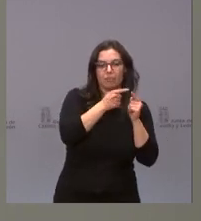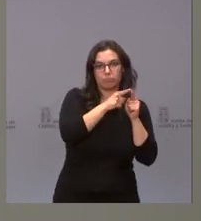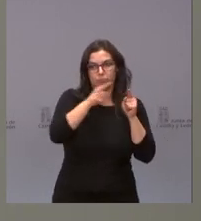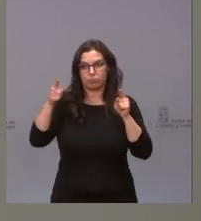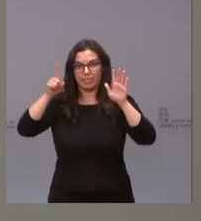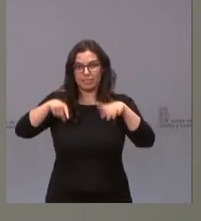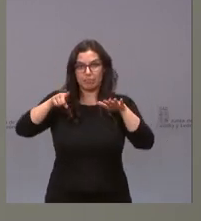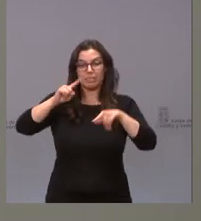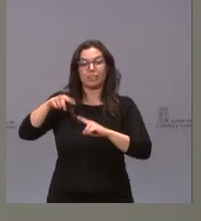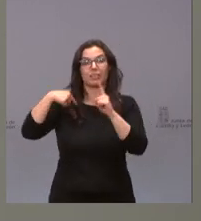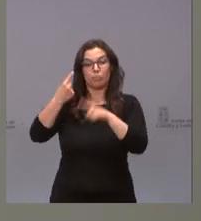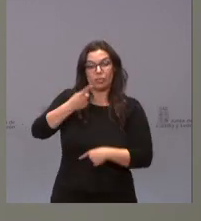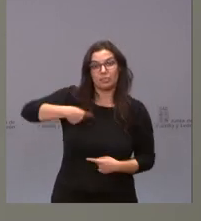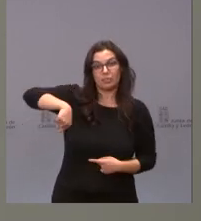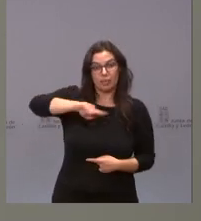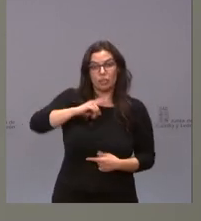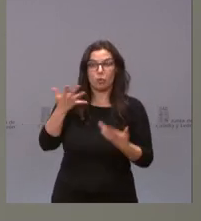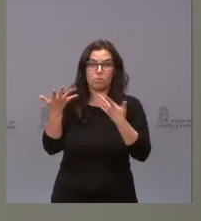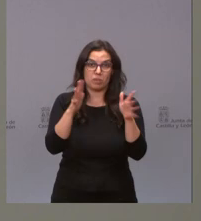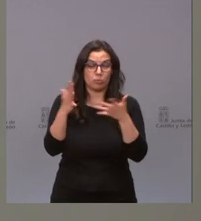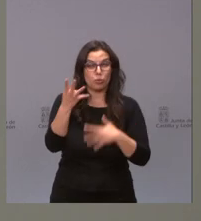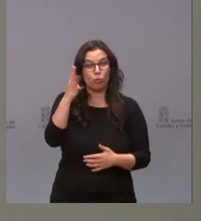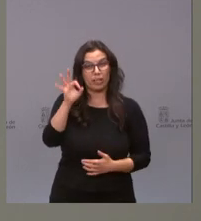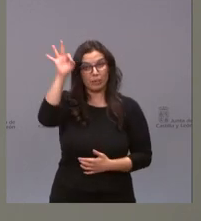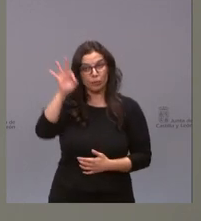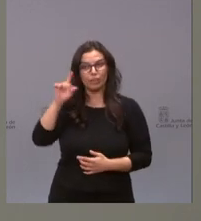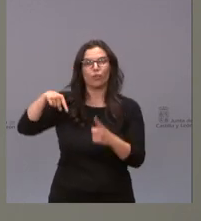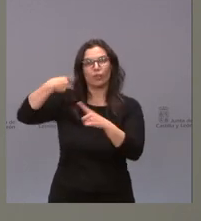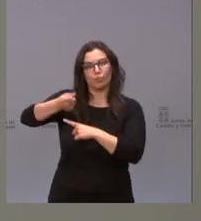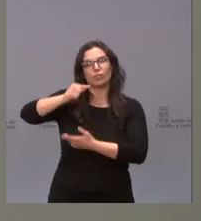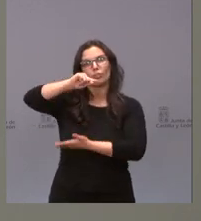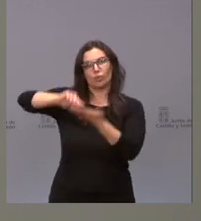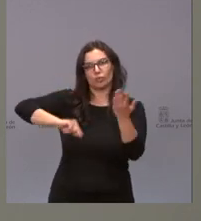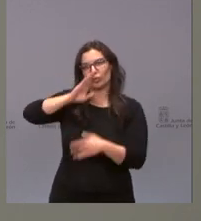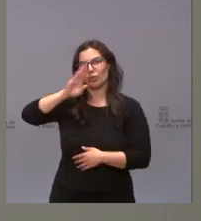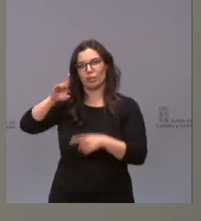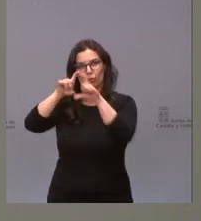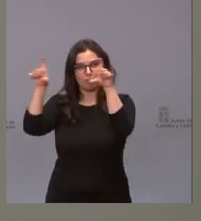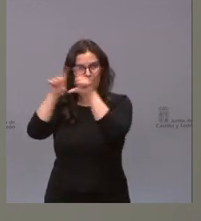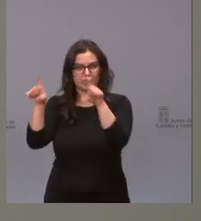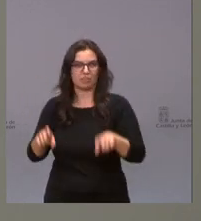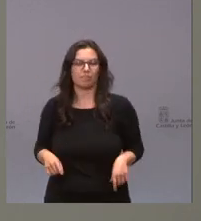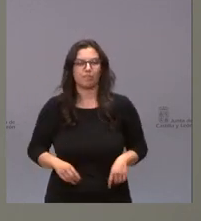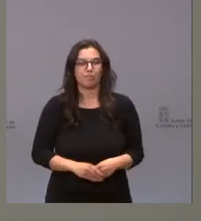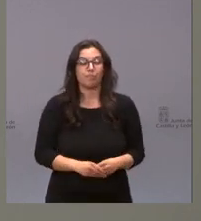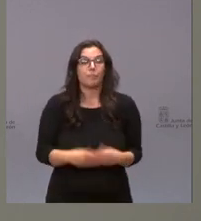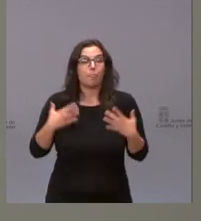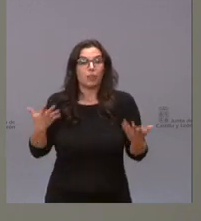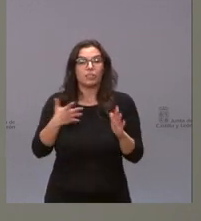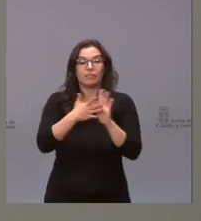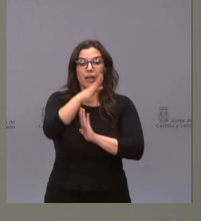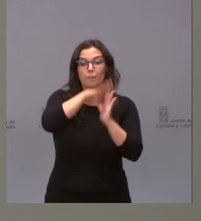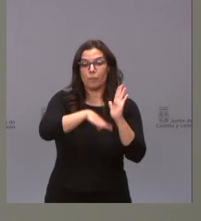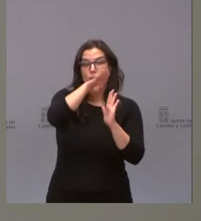que una buena parte de estos trabajadores, en torno al 40%, sean contratados desde después por las empresas del sector. Por lo tanto, es un